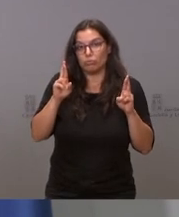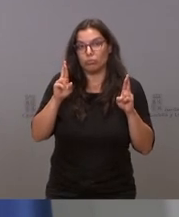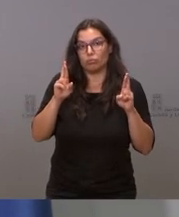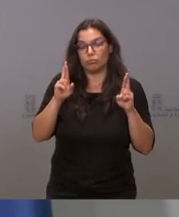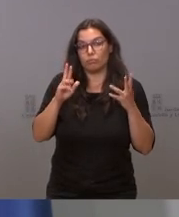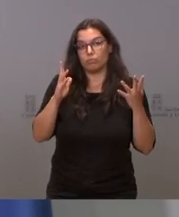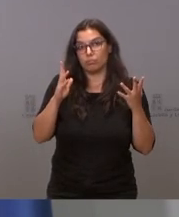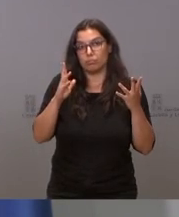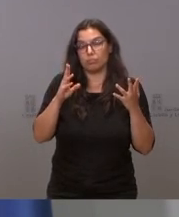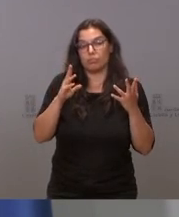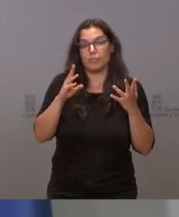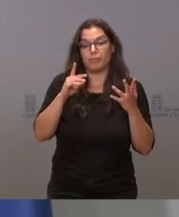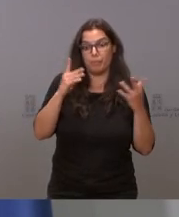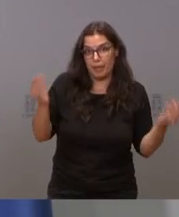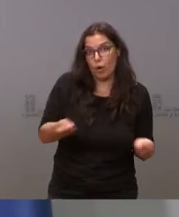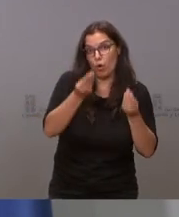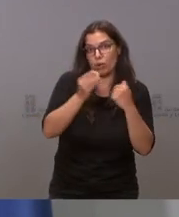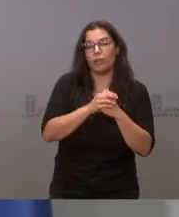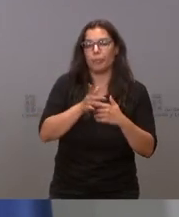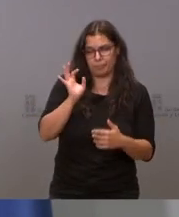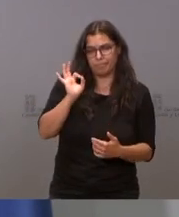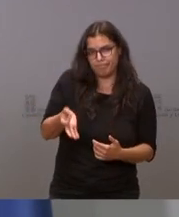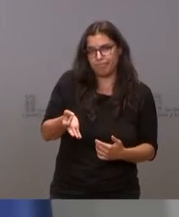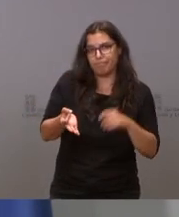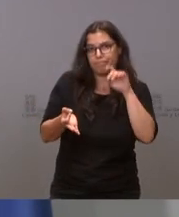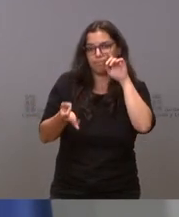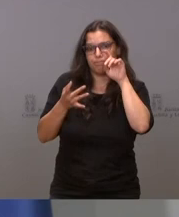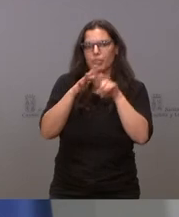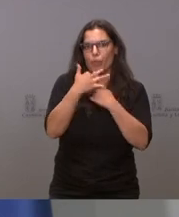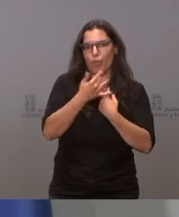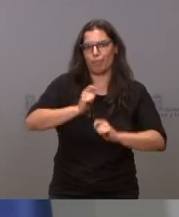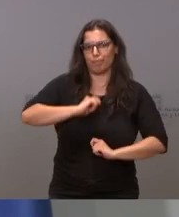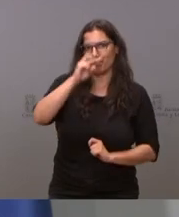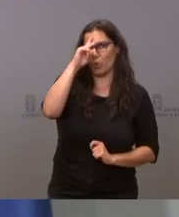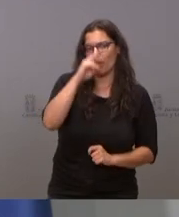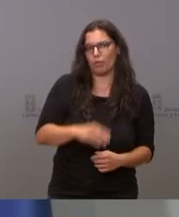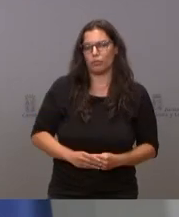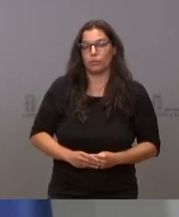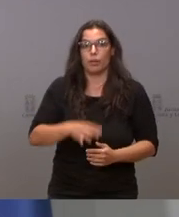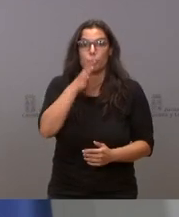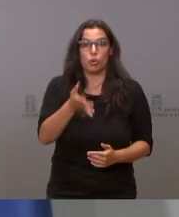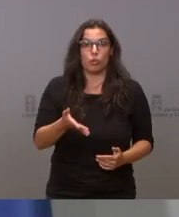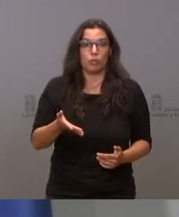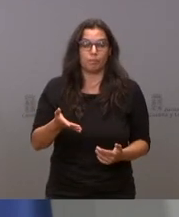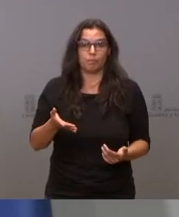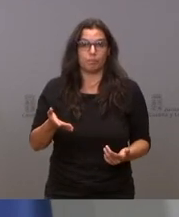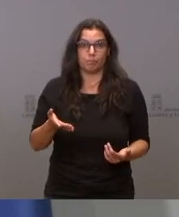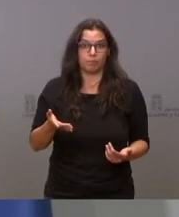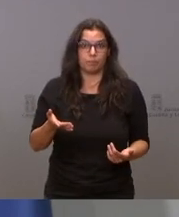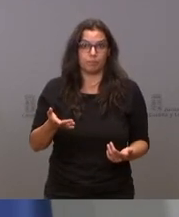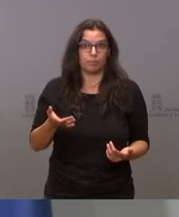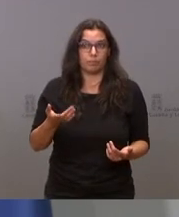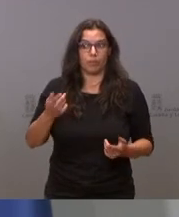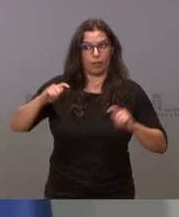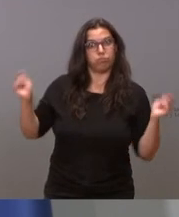esto mejore pero efectivamente es una situación preocupante porque se han hecho unos